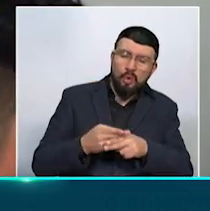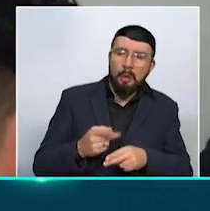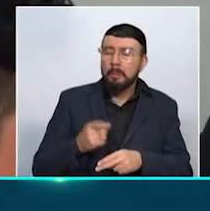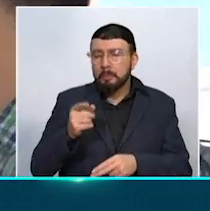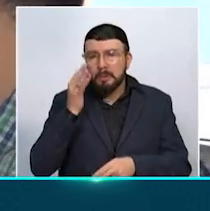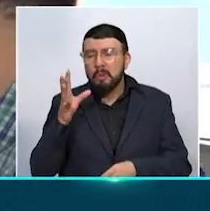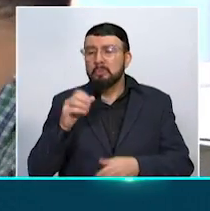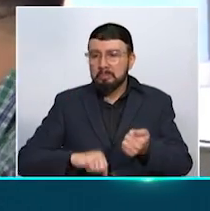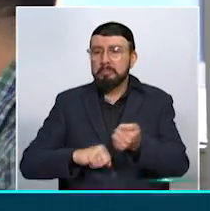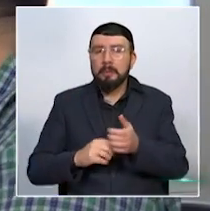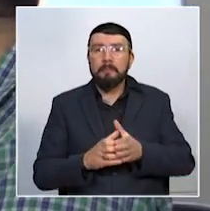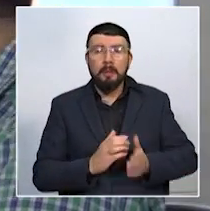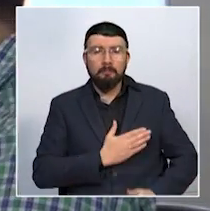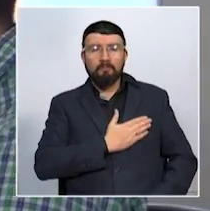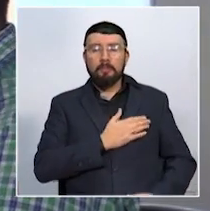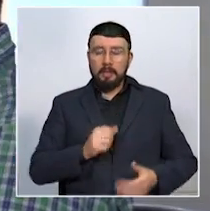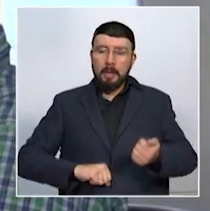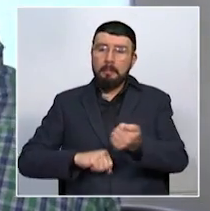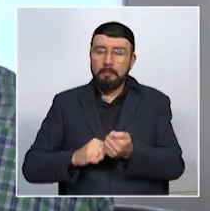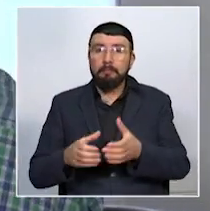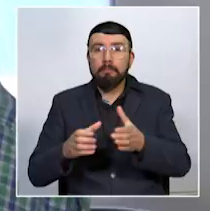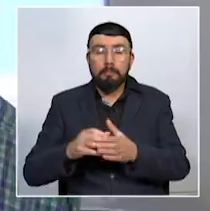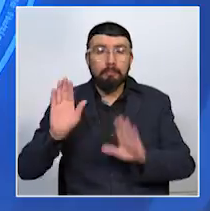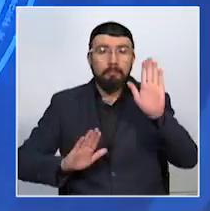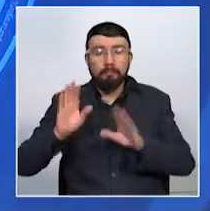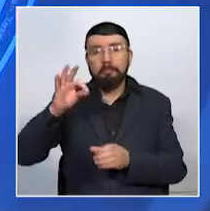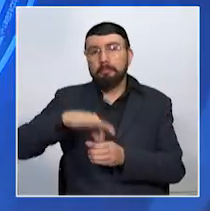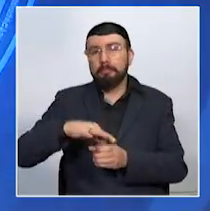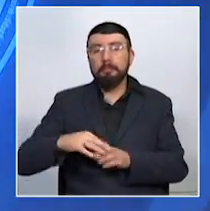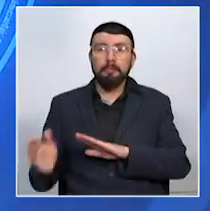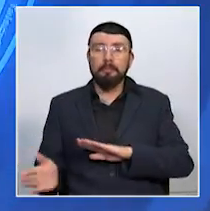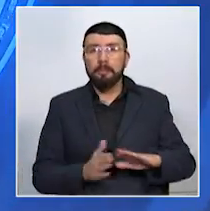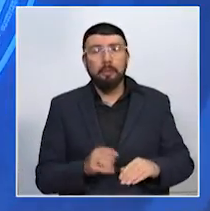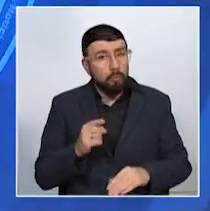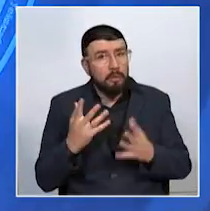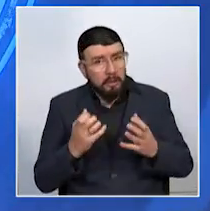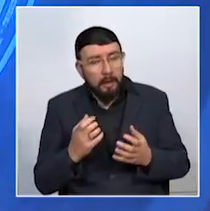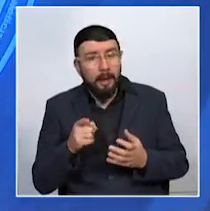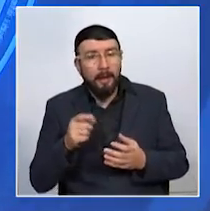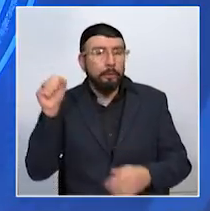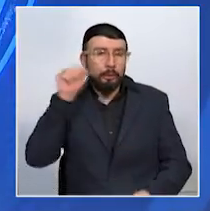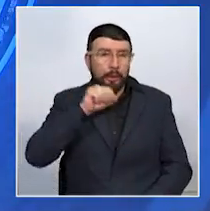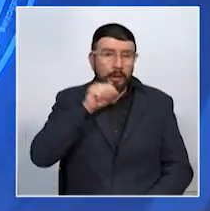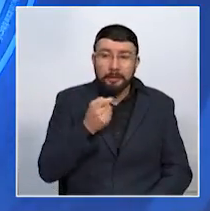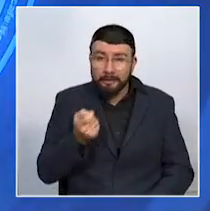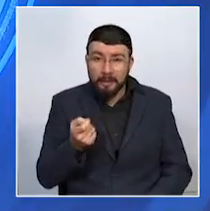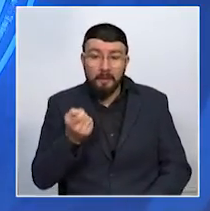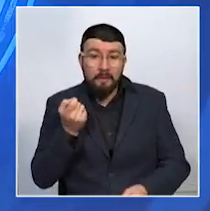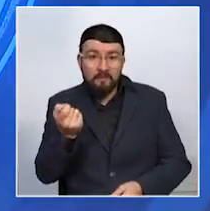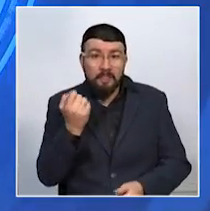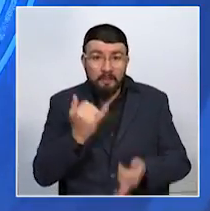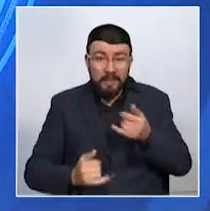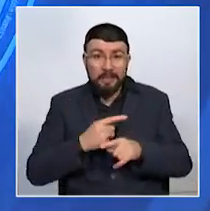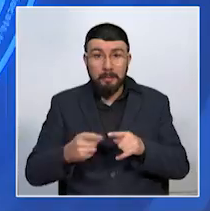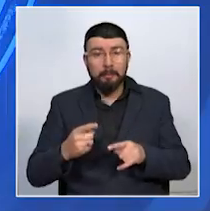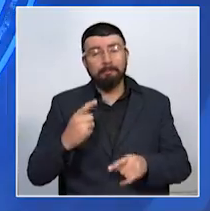avalará el Centro Democrático para las elecciones regionales. Y si usted desea tomarse las cervezas este fin de semana, escuche esta